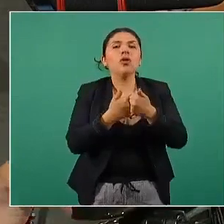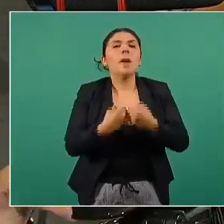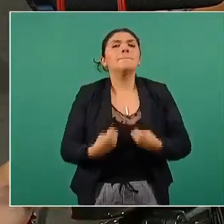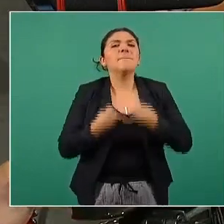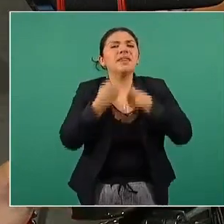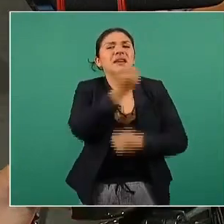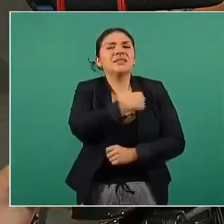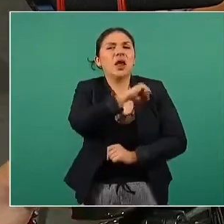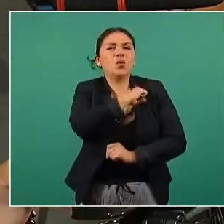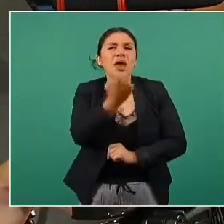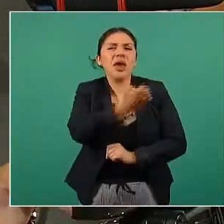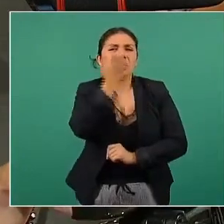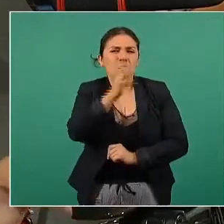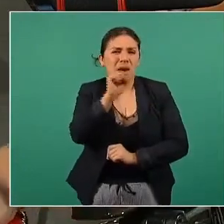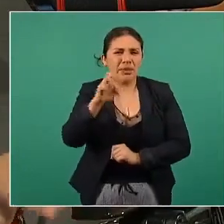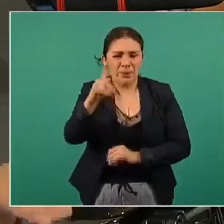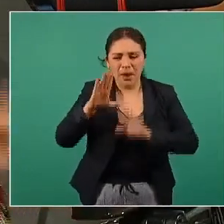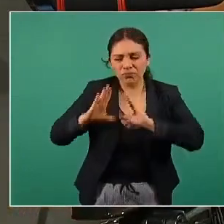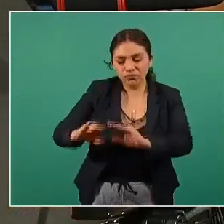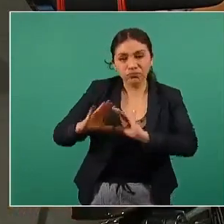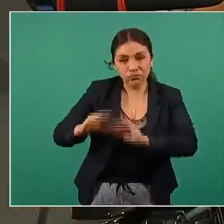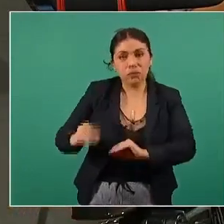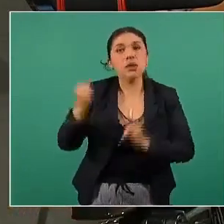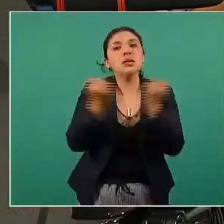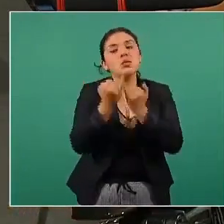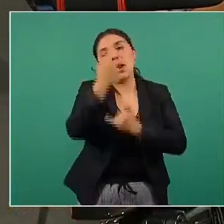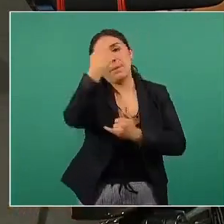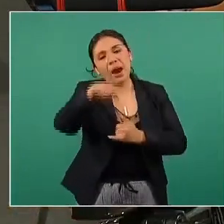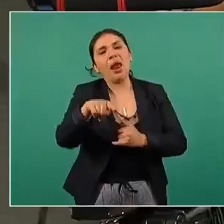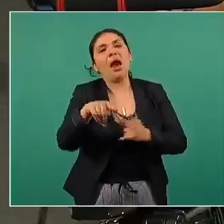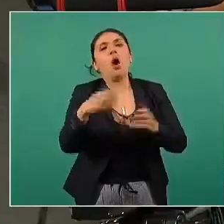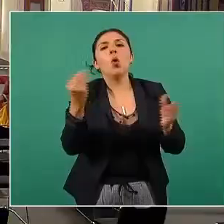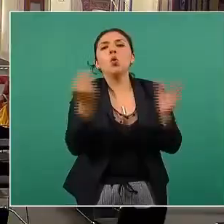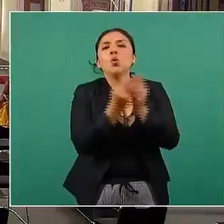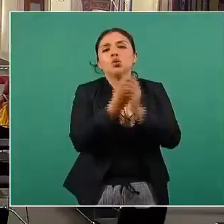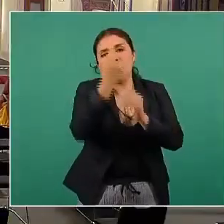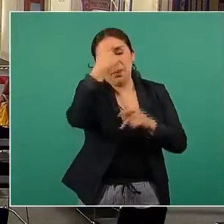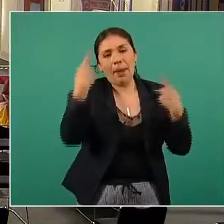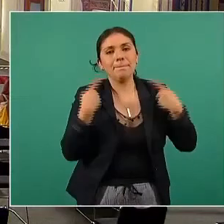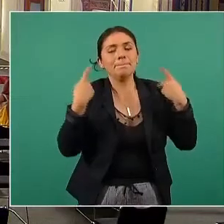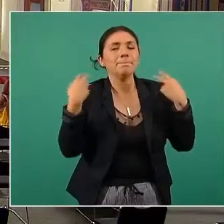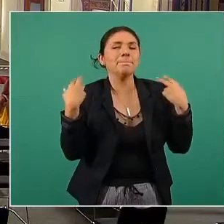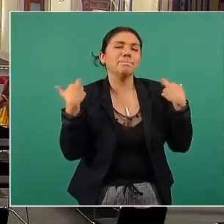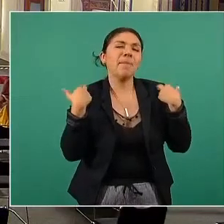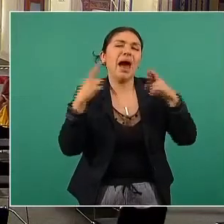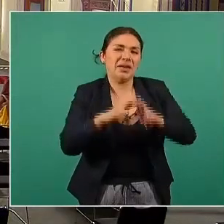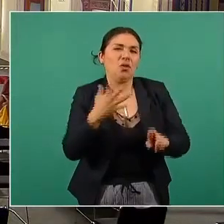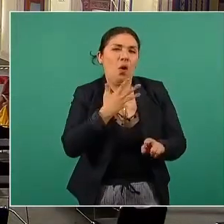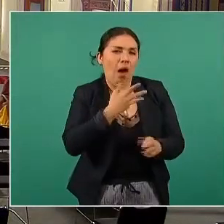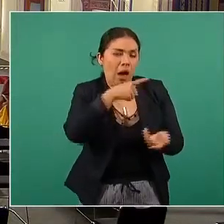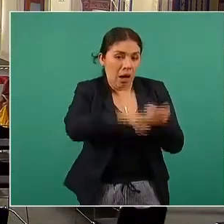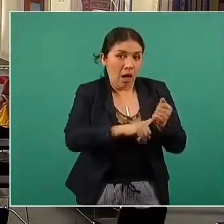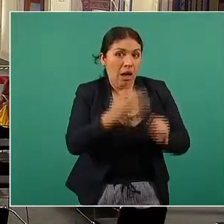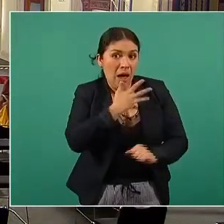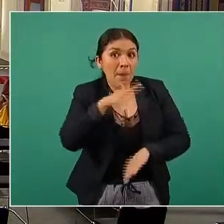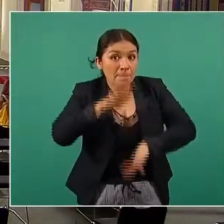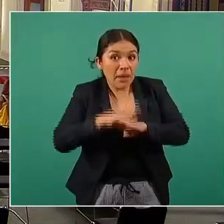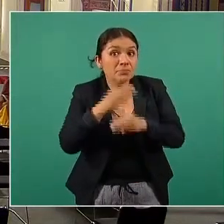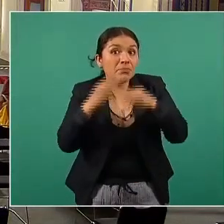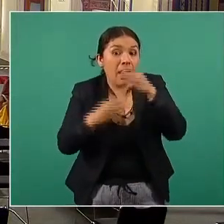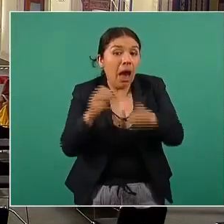además del diplomado para docentes que ya está disponible no sé quién de los tres nos podría ayudar